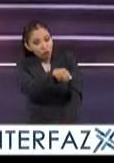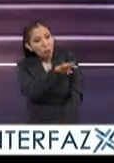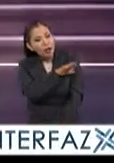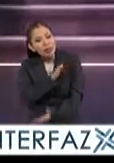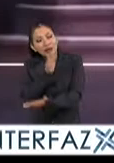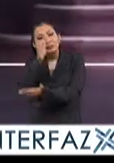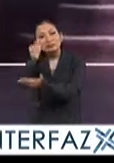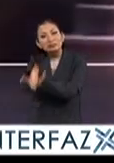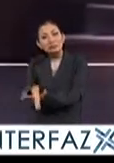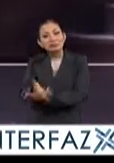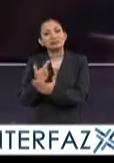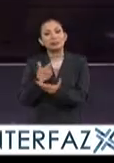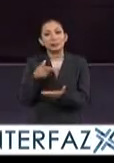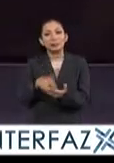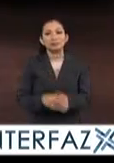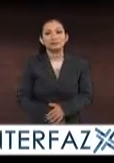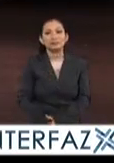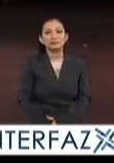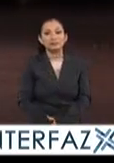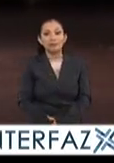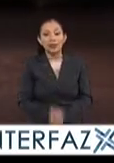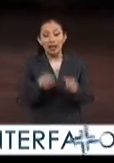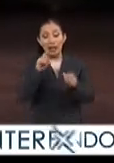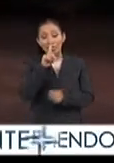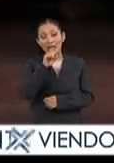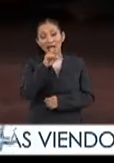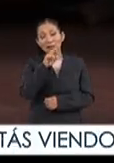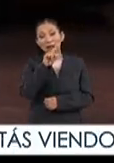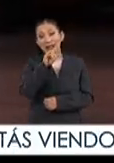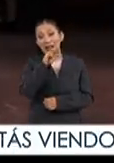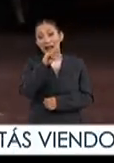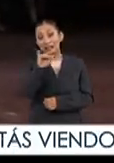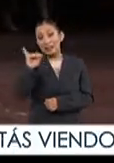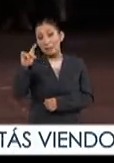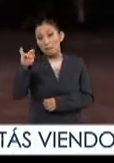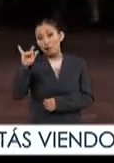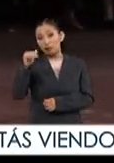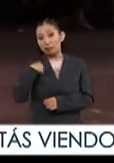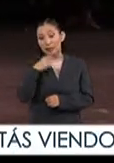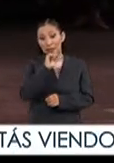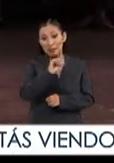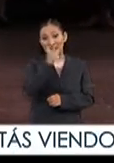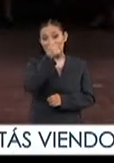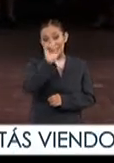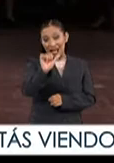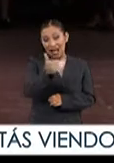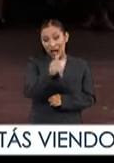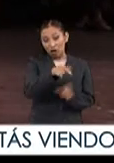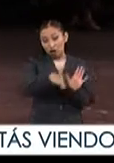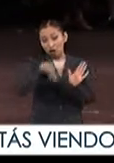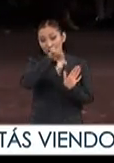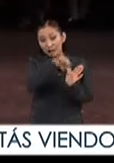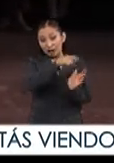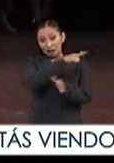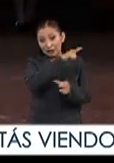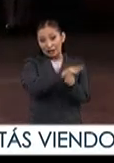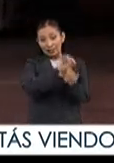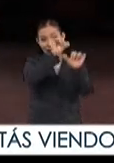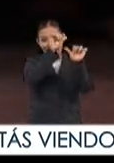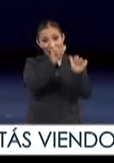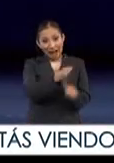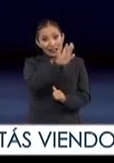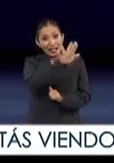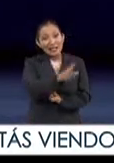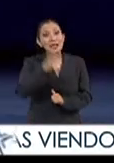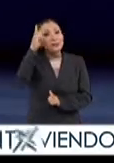puedas llegar a cumplir tus sueños Despertares Impulsa se llevará a cabo hasta el 26 de agosto en el Centro Nacional de las